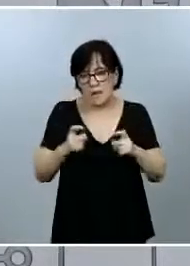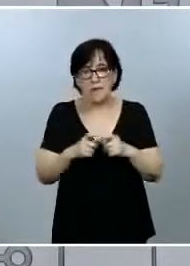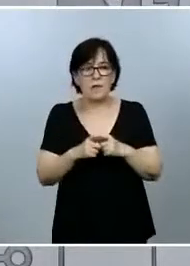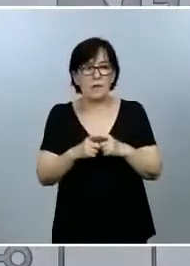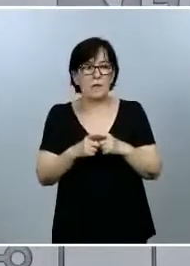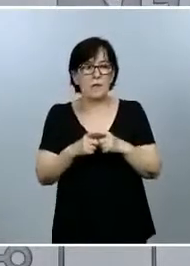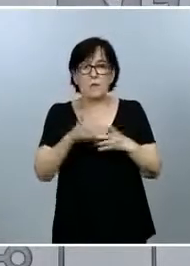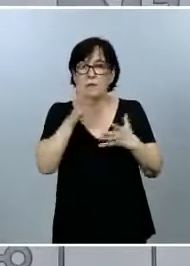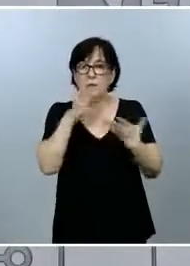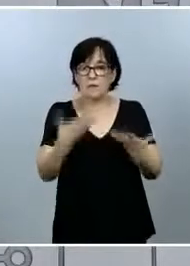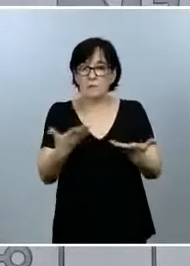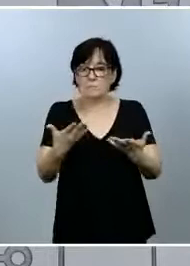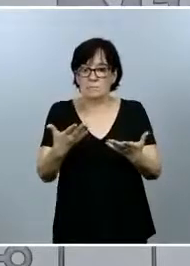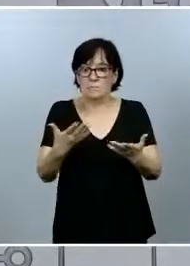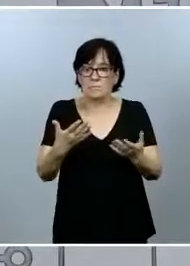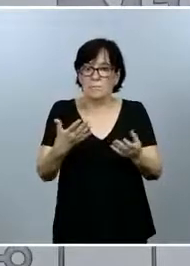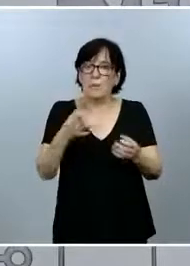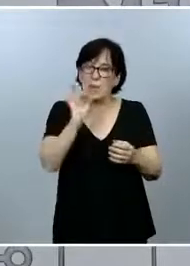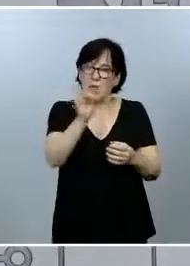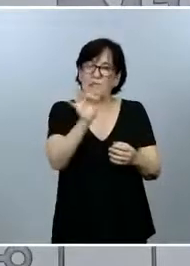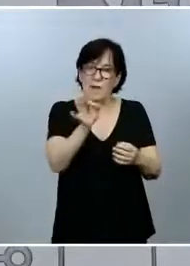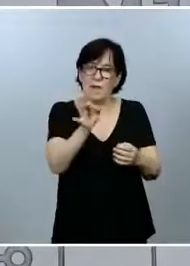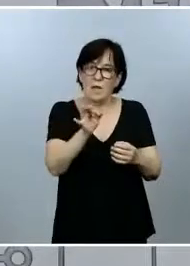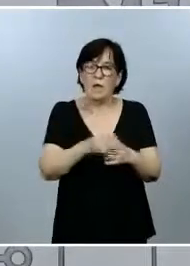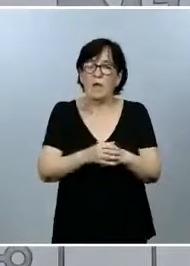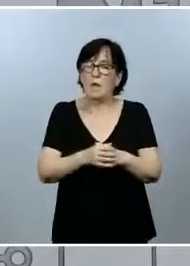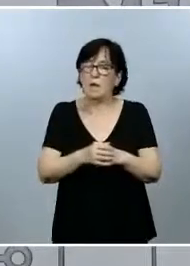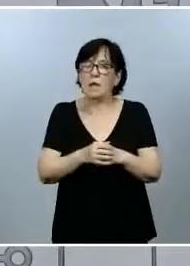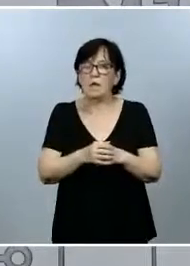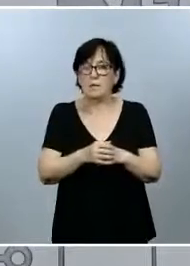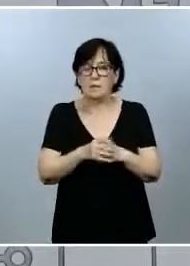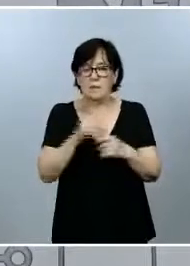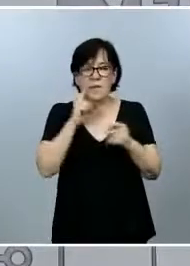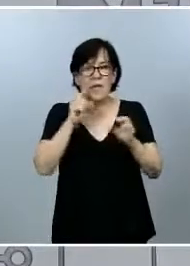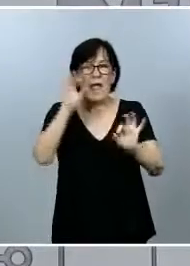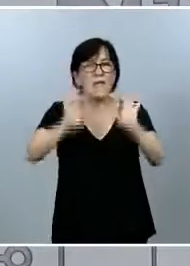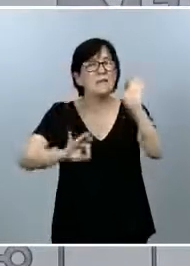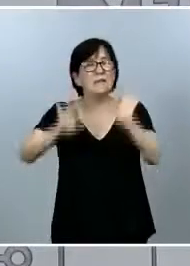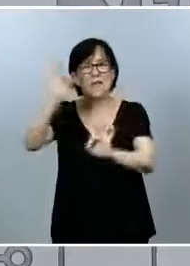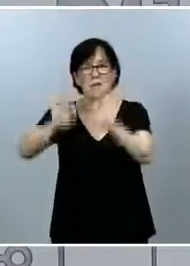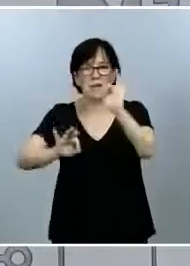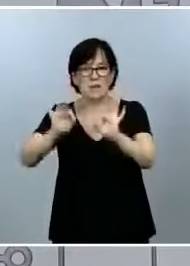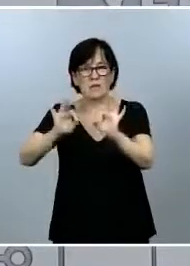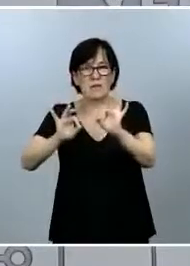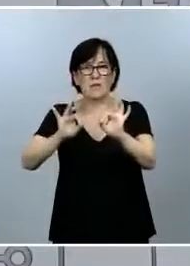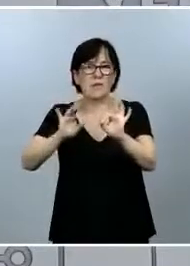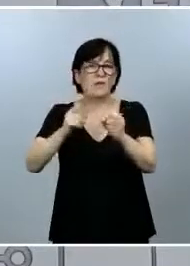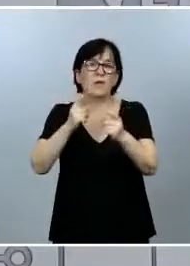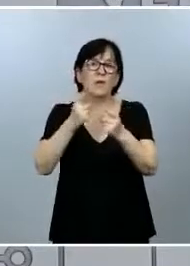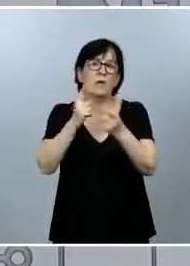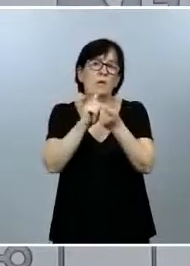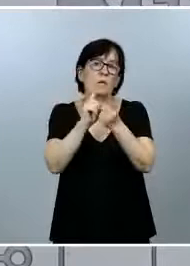que estar ahí esté, pero lo cierto es que estadísticamente son variaciones, digamos,